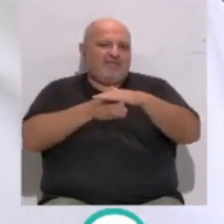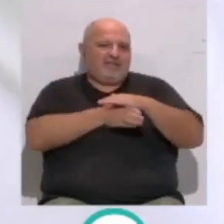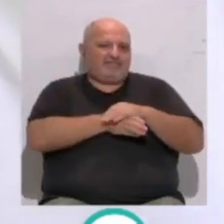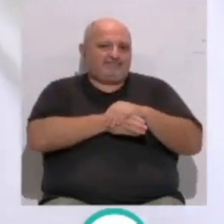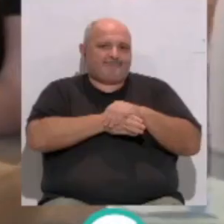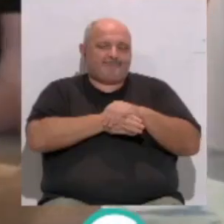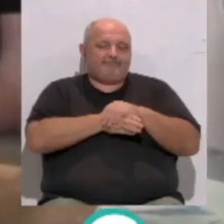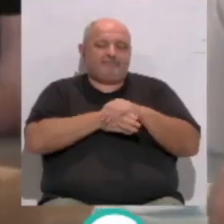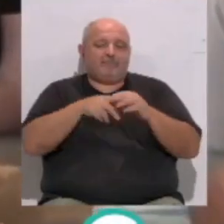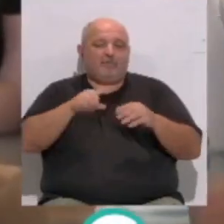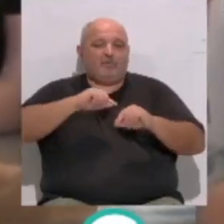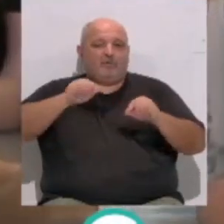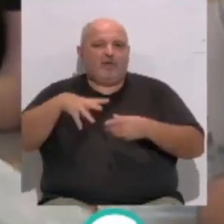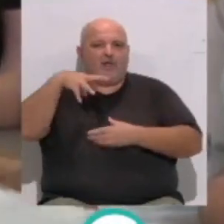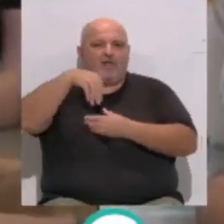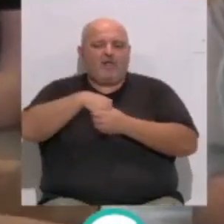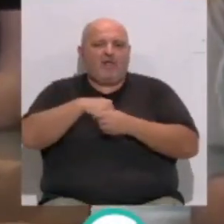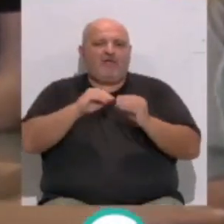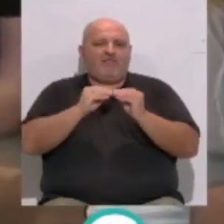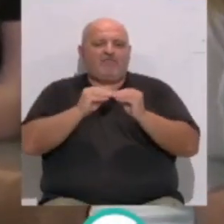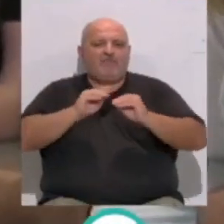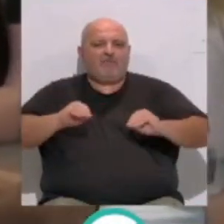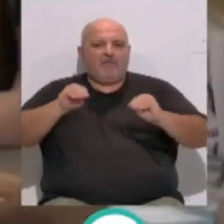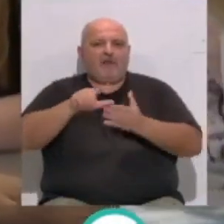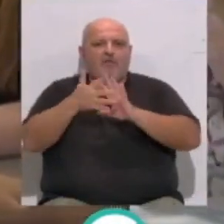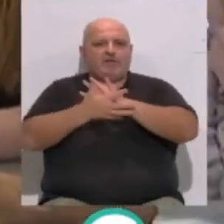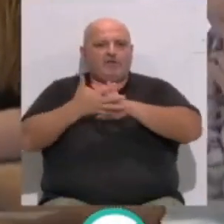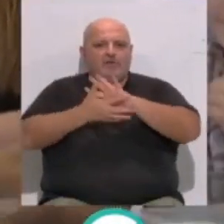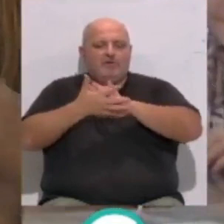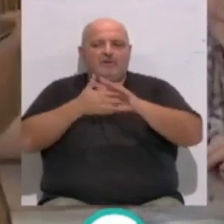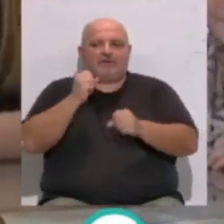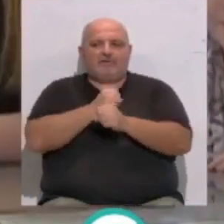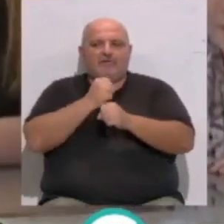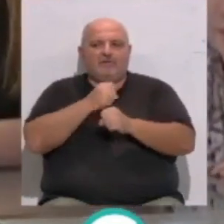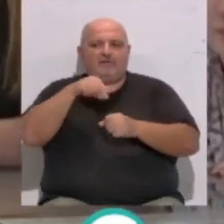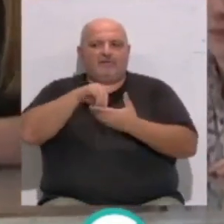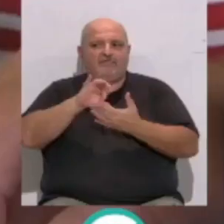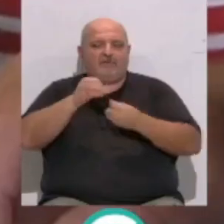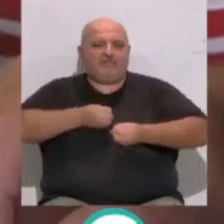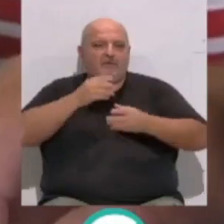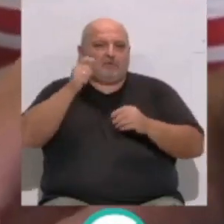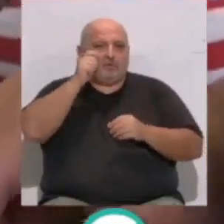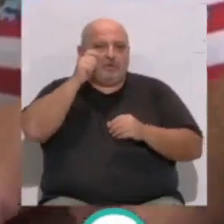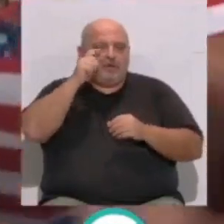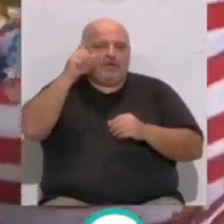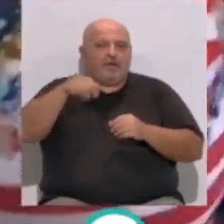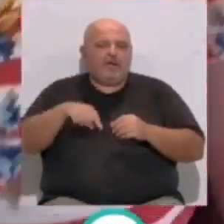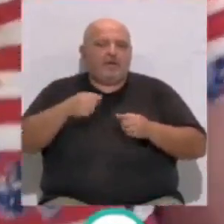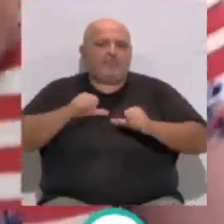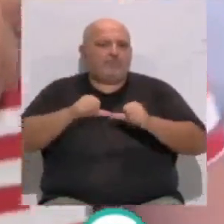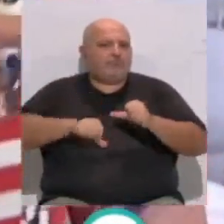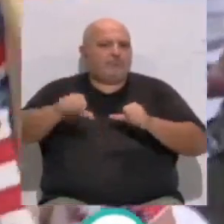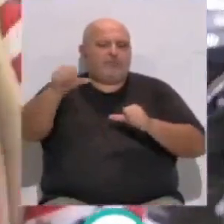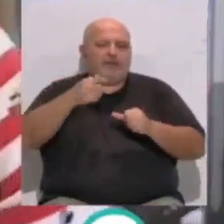Por ello, este nuevo contrato incluye la formación en lenguaje de signos a las trabajadoras de los servicios de información turística que comenzará